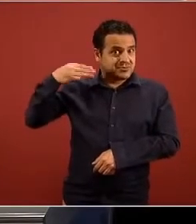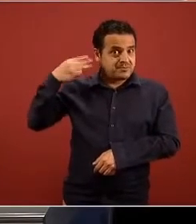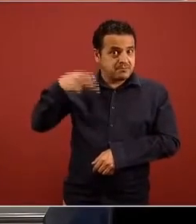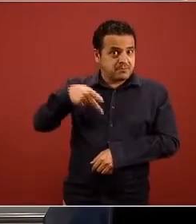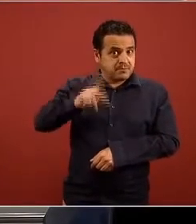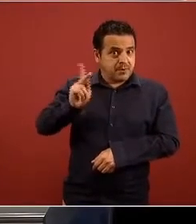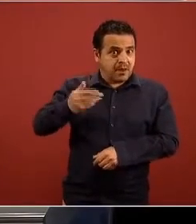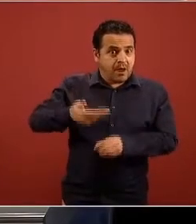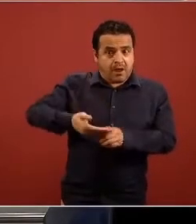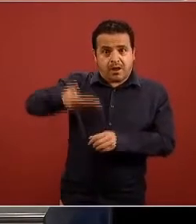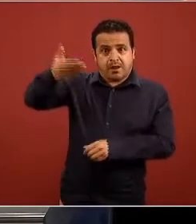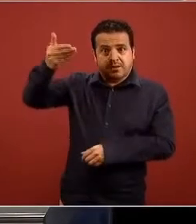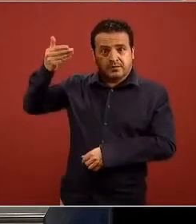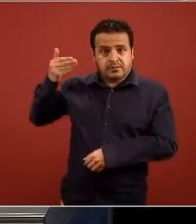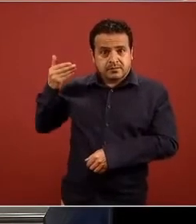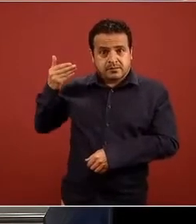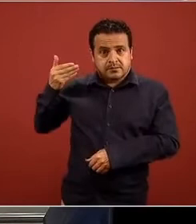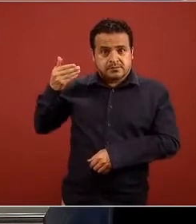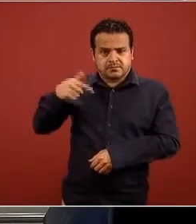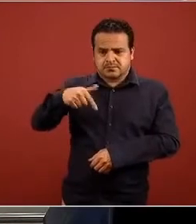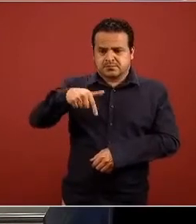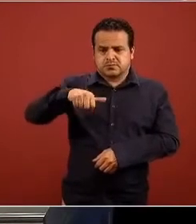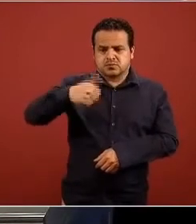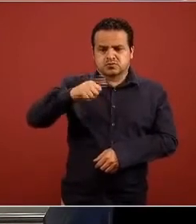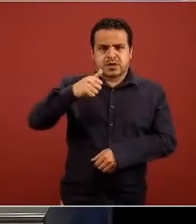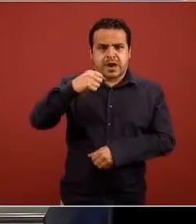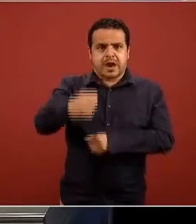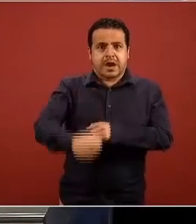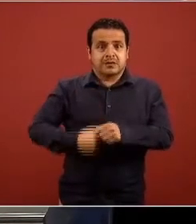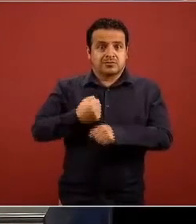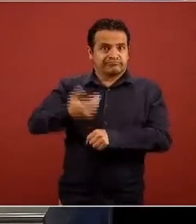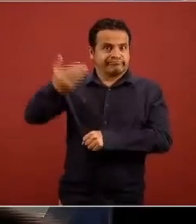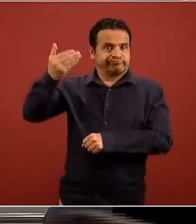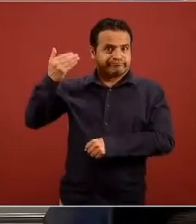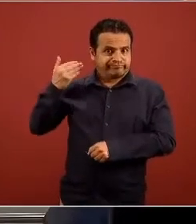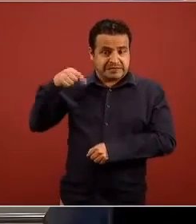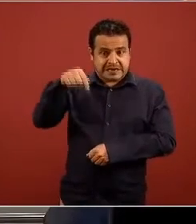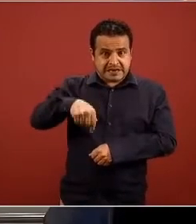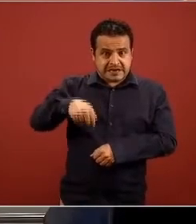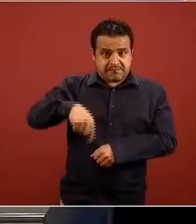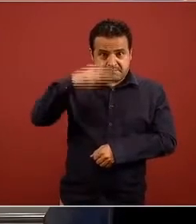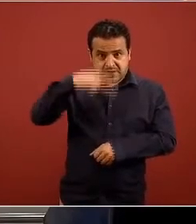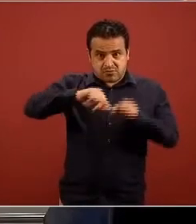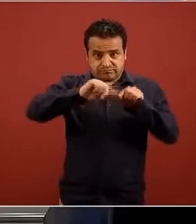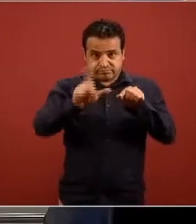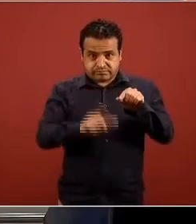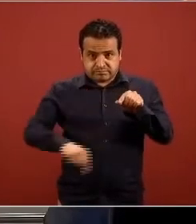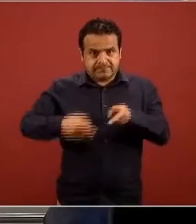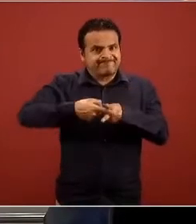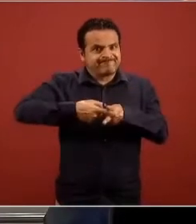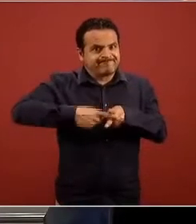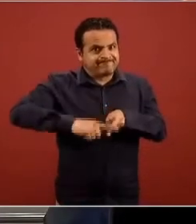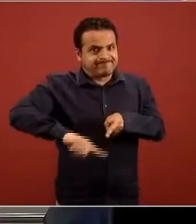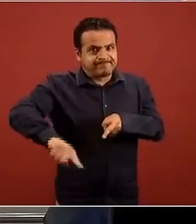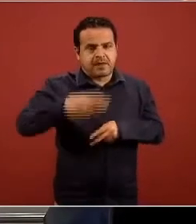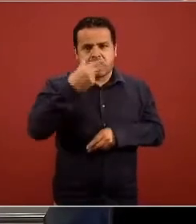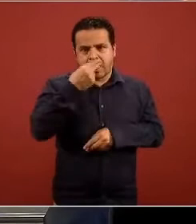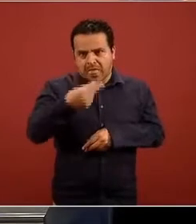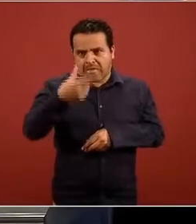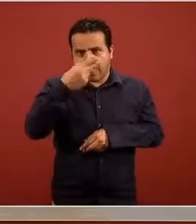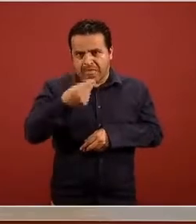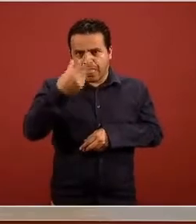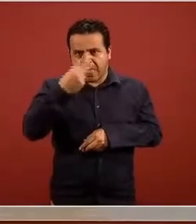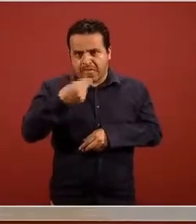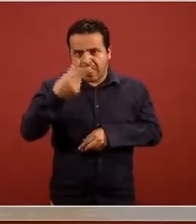México empezó la pandemia de influenza H1N1 y en ese momento fue muy